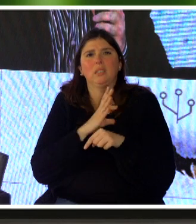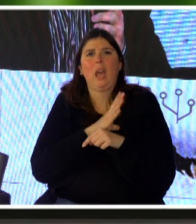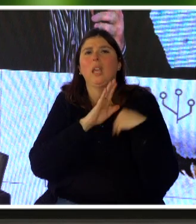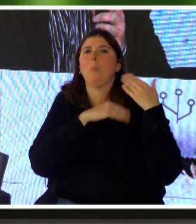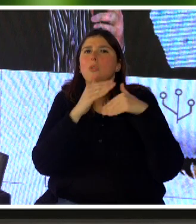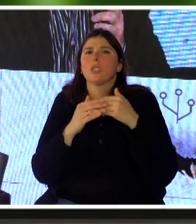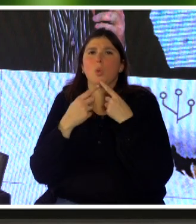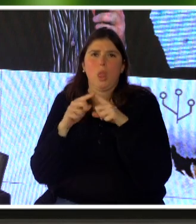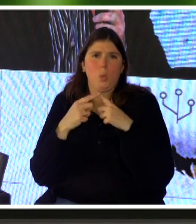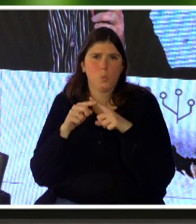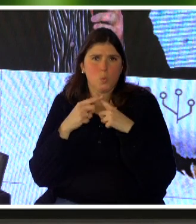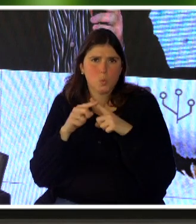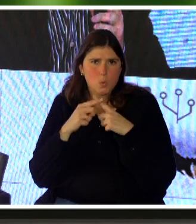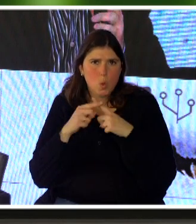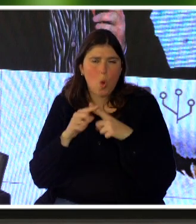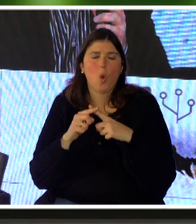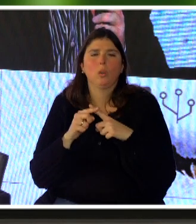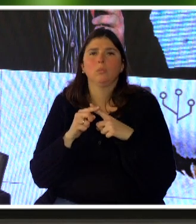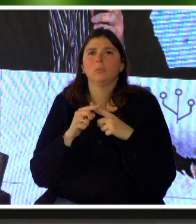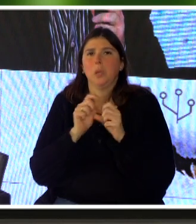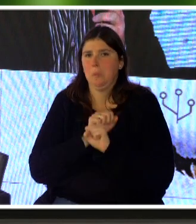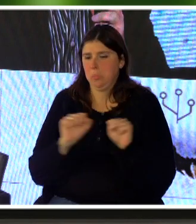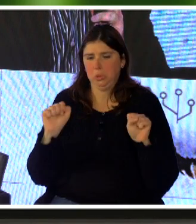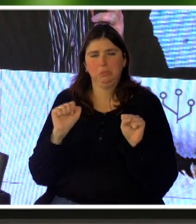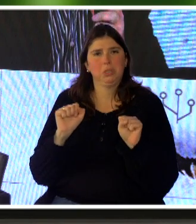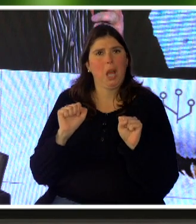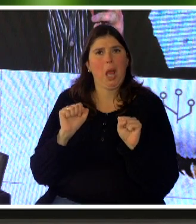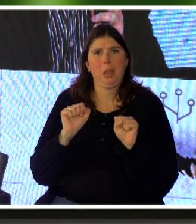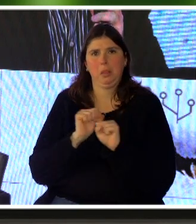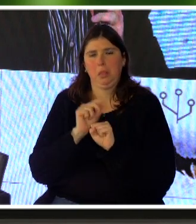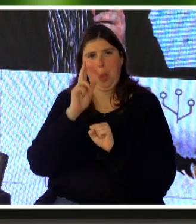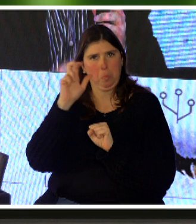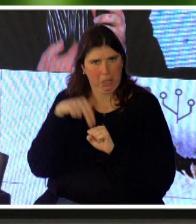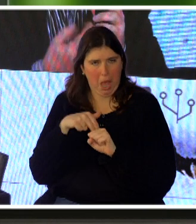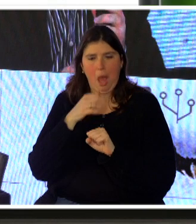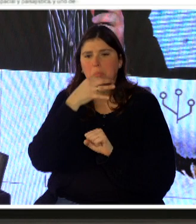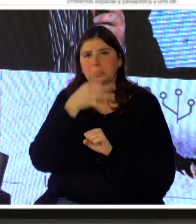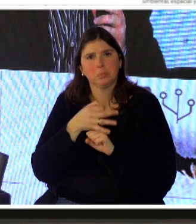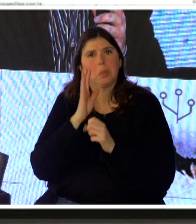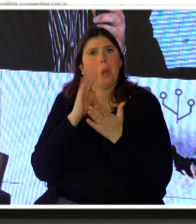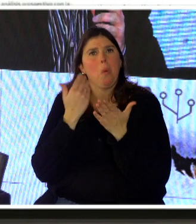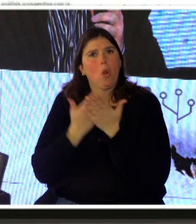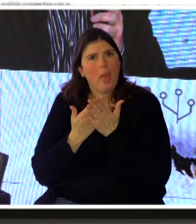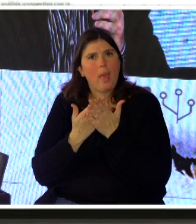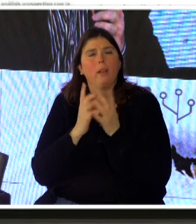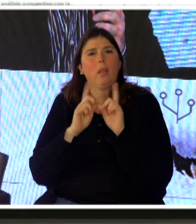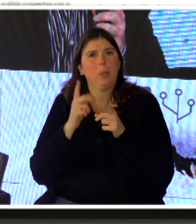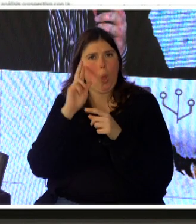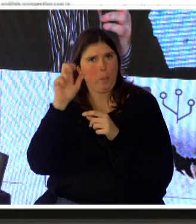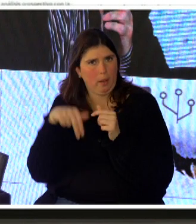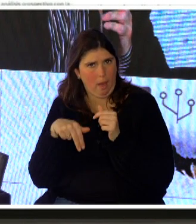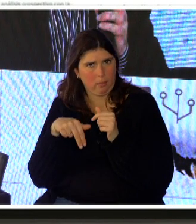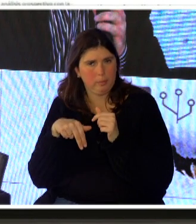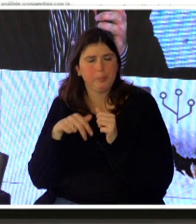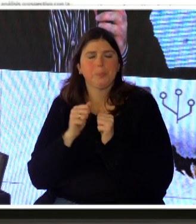con una participación viva, con la posibilidad de no solamente opinar, de proponer, sino también de opinar, y en particular,